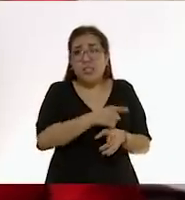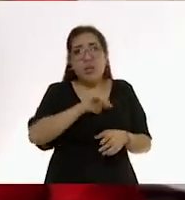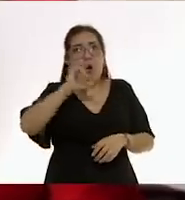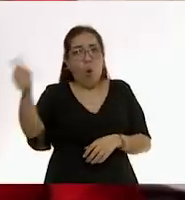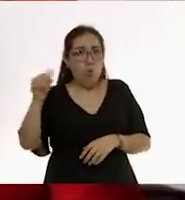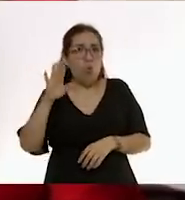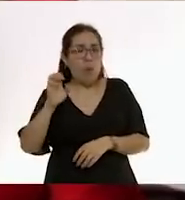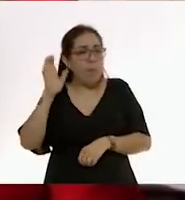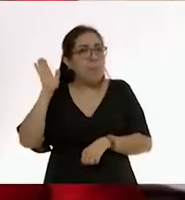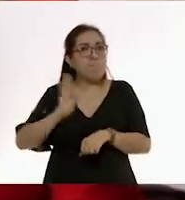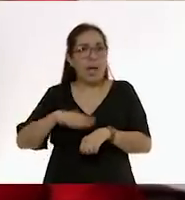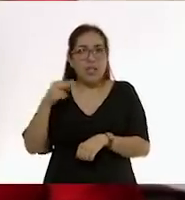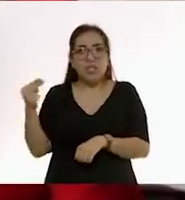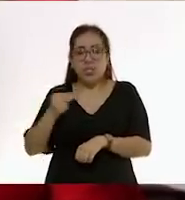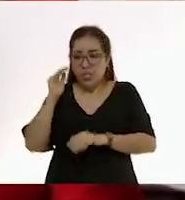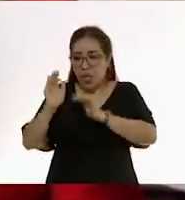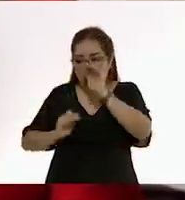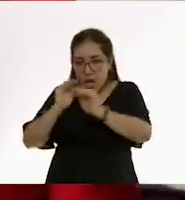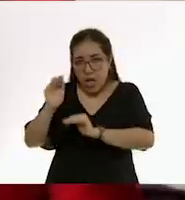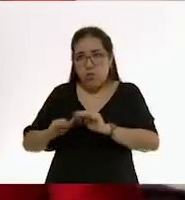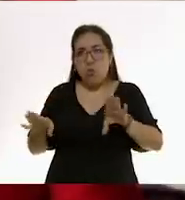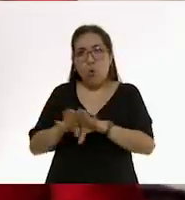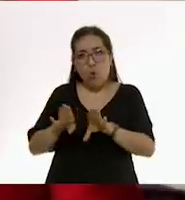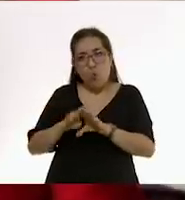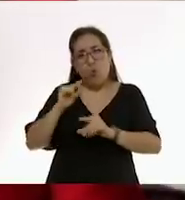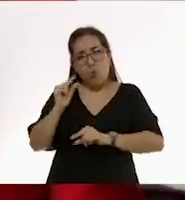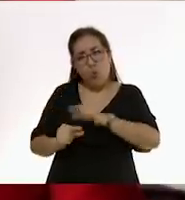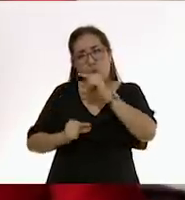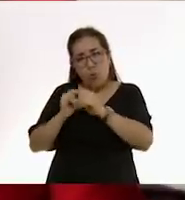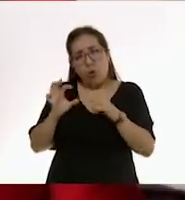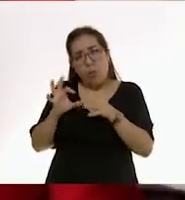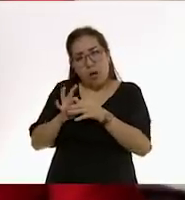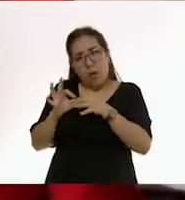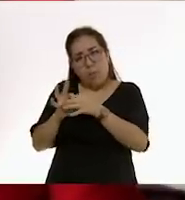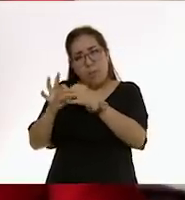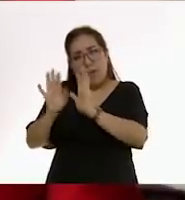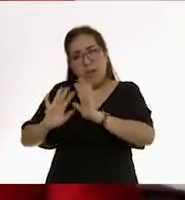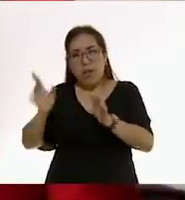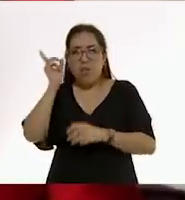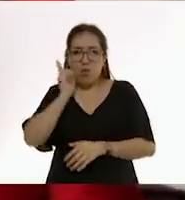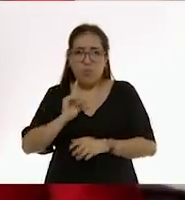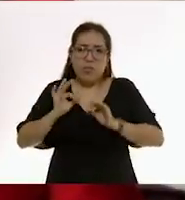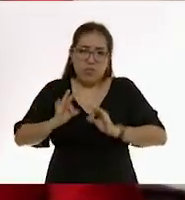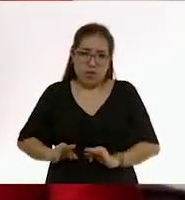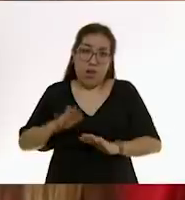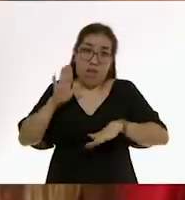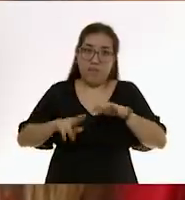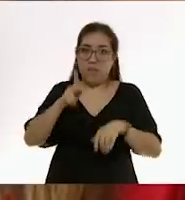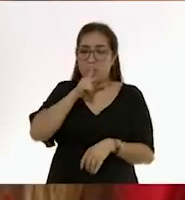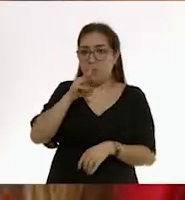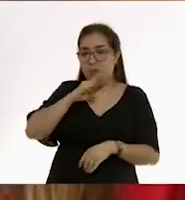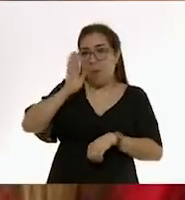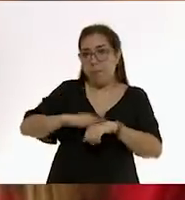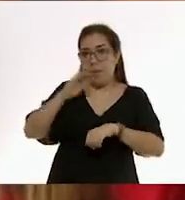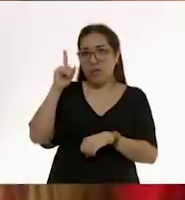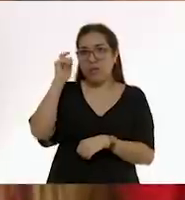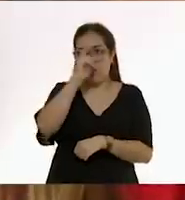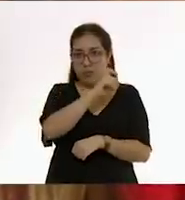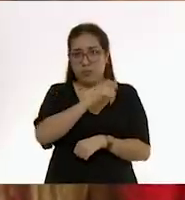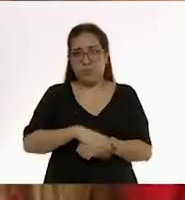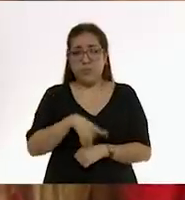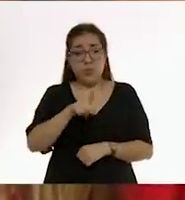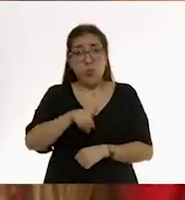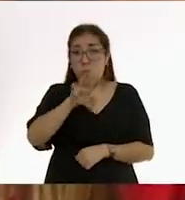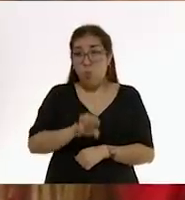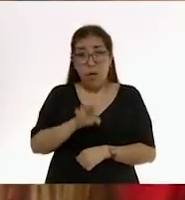bebés que van a necesitar intervención y que poco a poco van a ir durmiendo mejor, pero que va a ser a lo mejor un poco más difícil para los papás. Un bebé sin